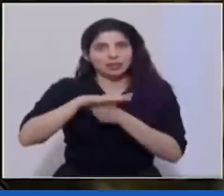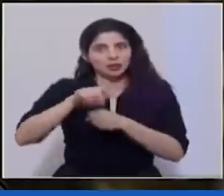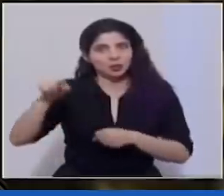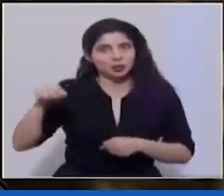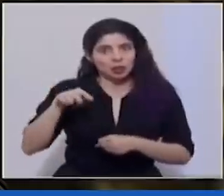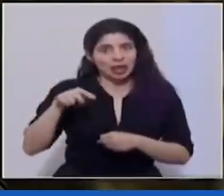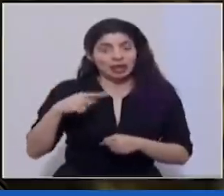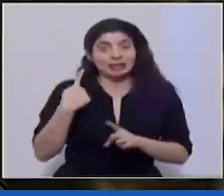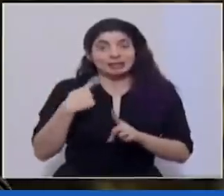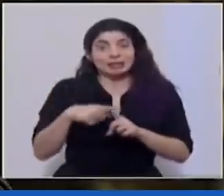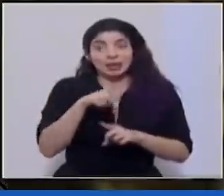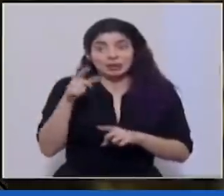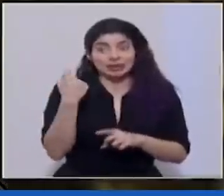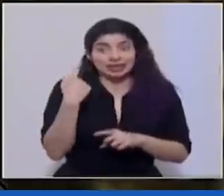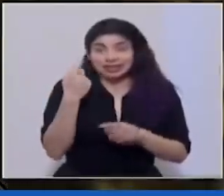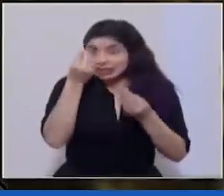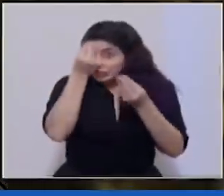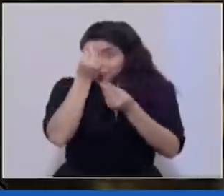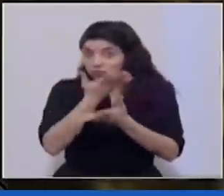y de la que acaban de anunciar